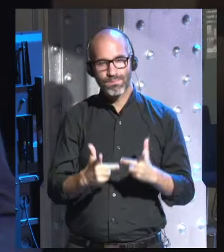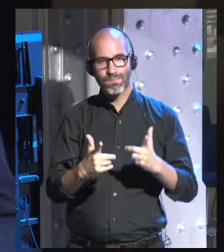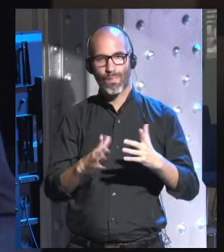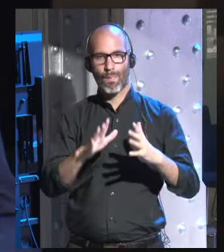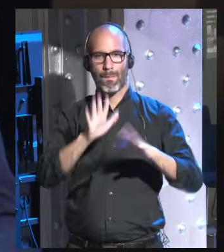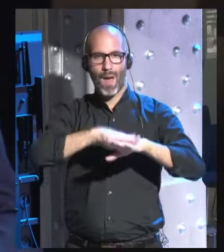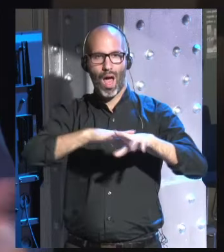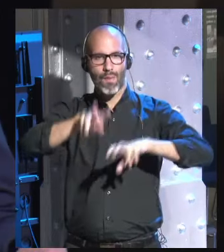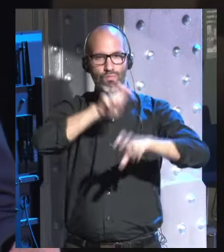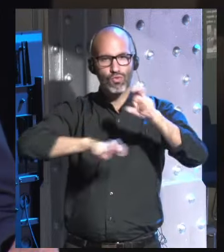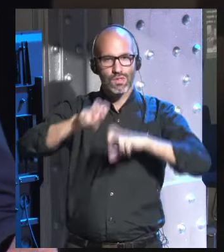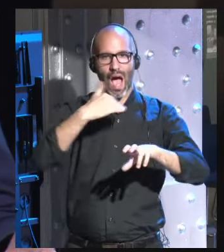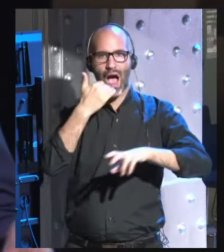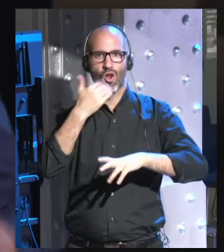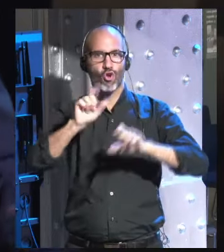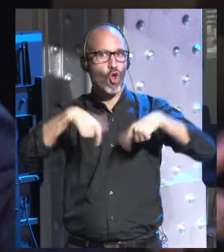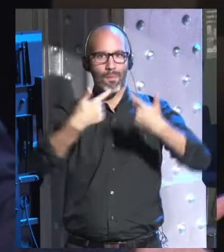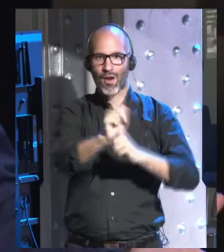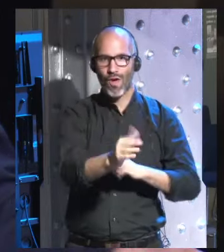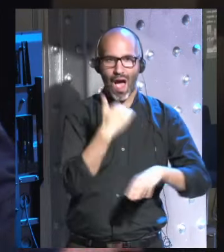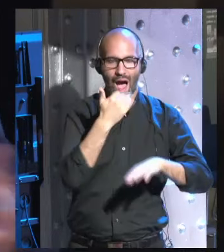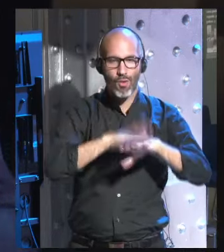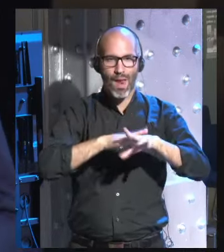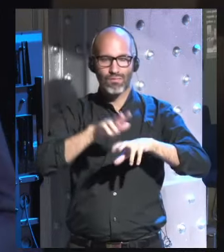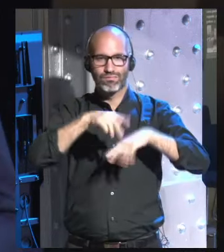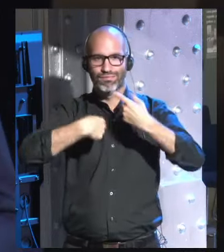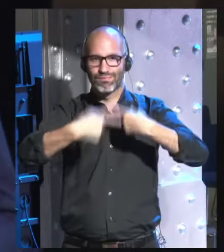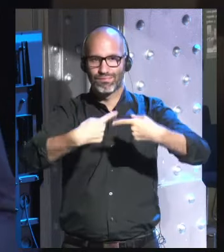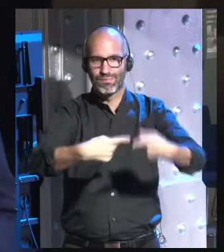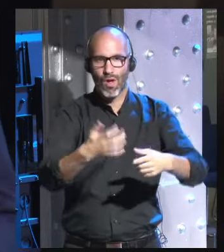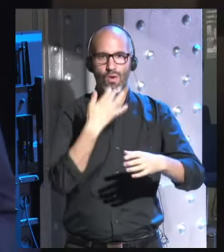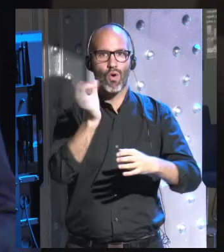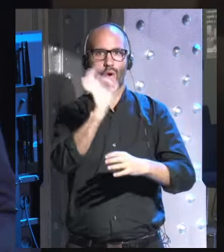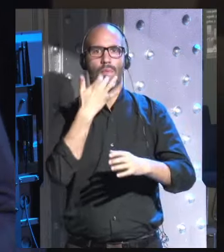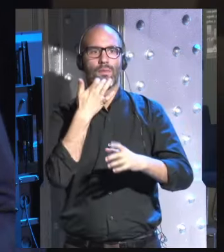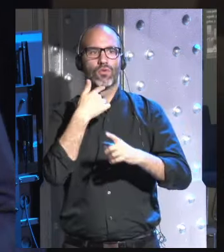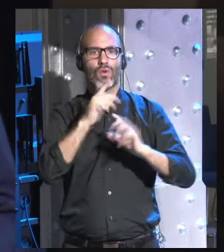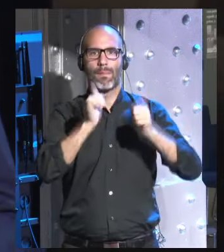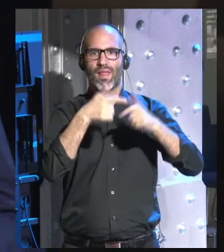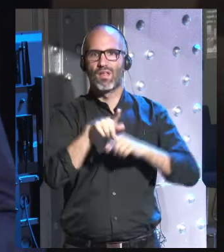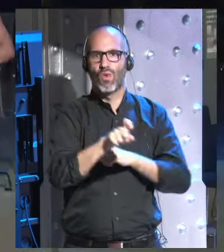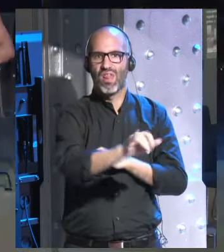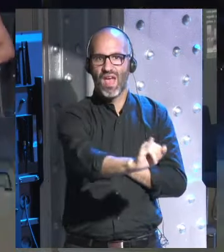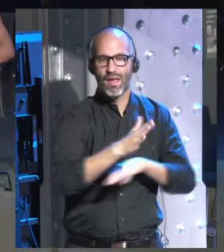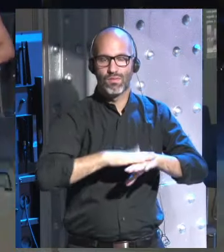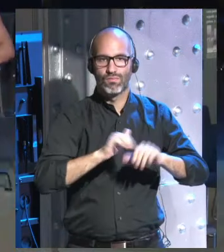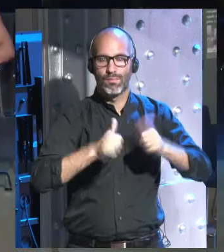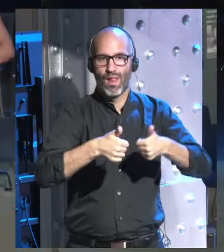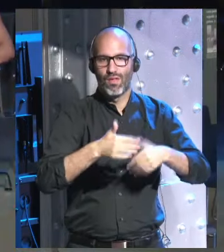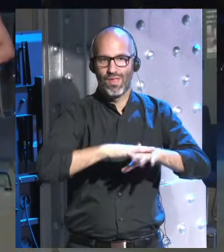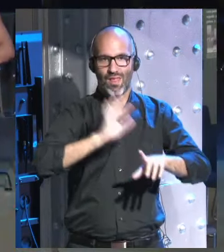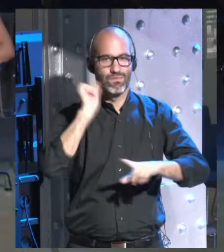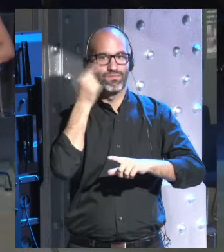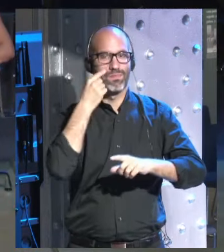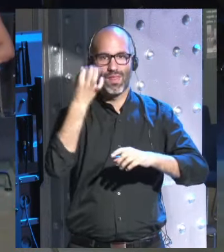buscar posibles anormalidades de manera constante a lo mejor si tienes un cáncer que está empezando tenemos que